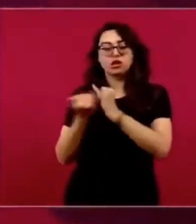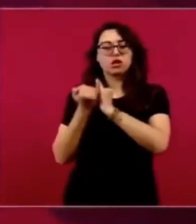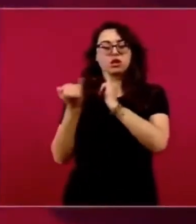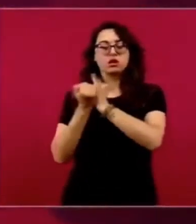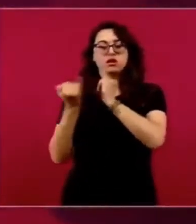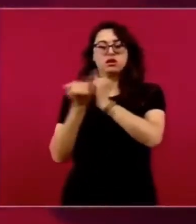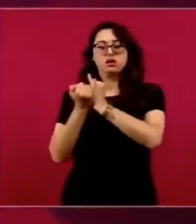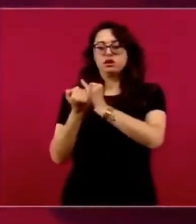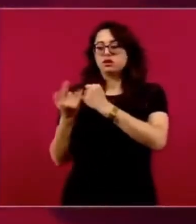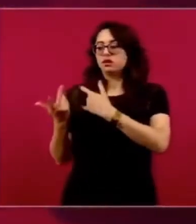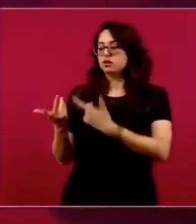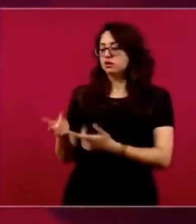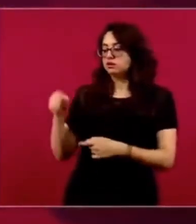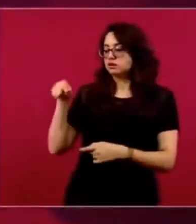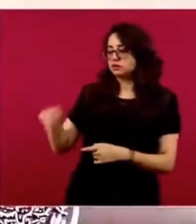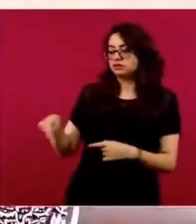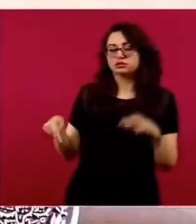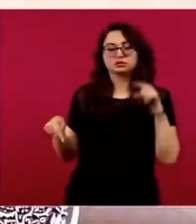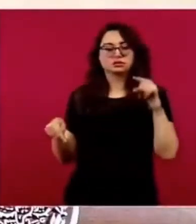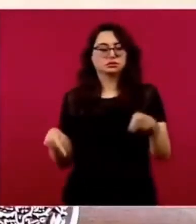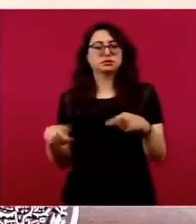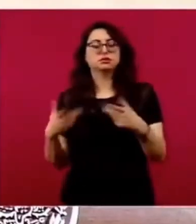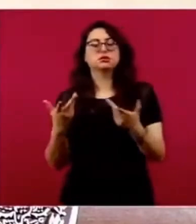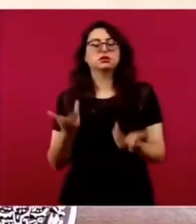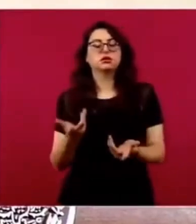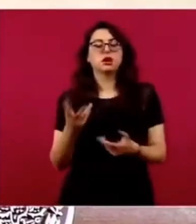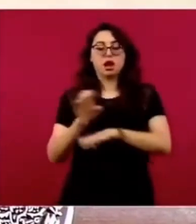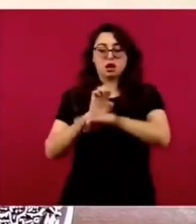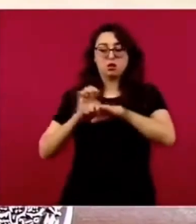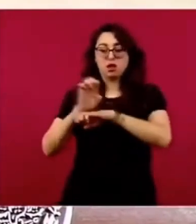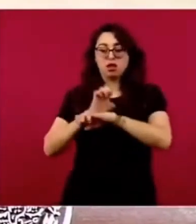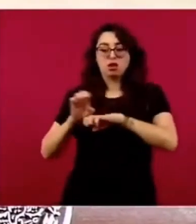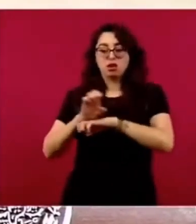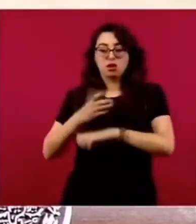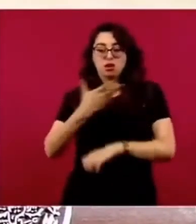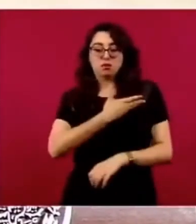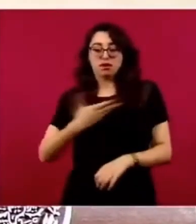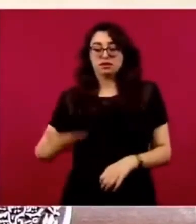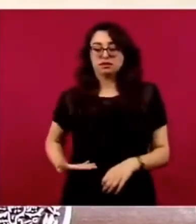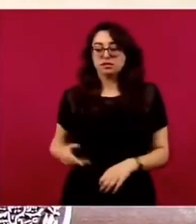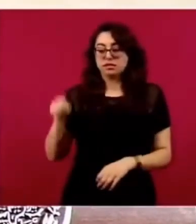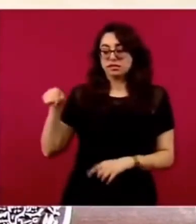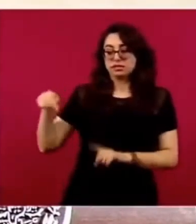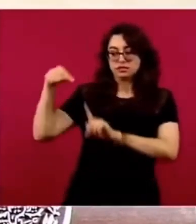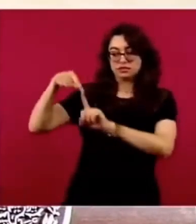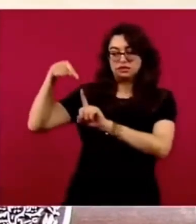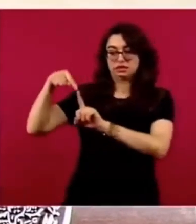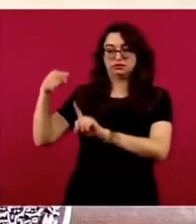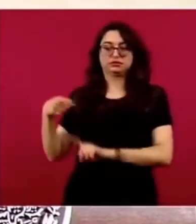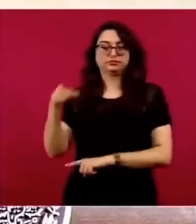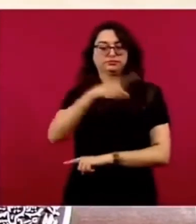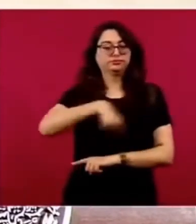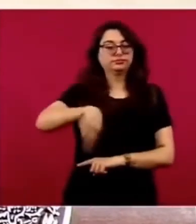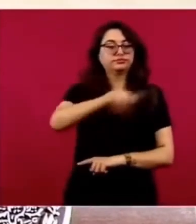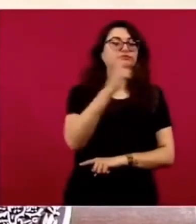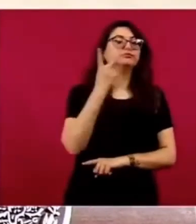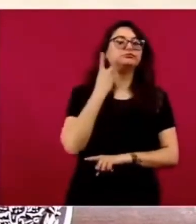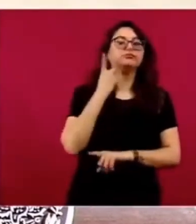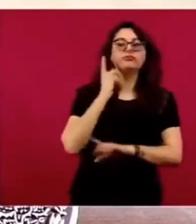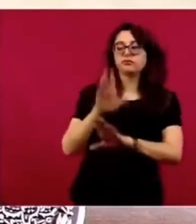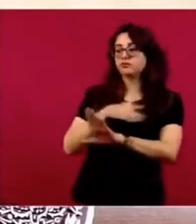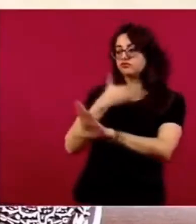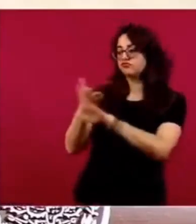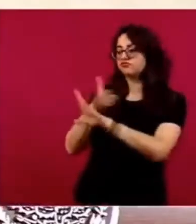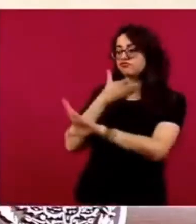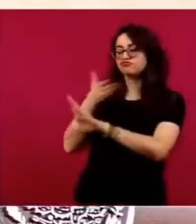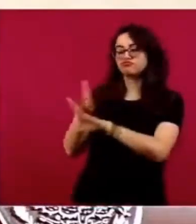quitarle el fuero al presidente y hay